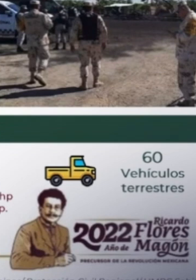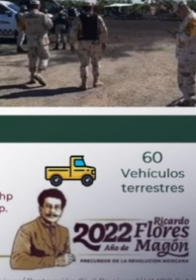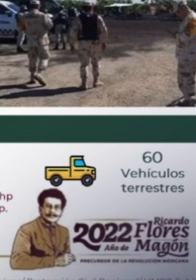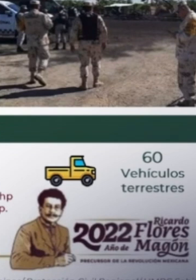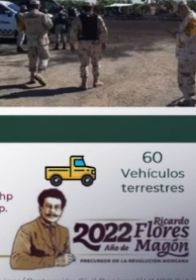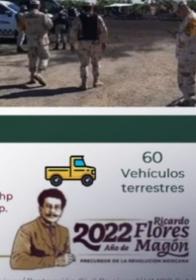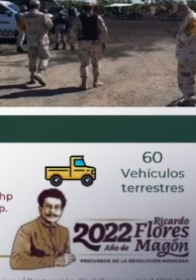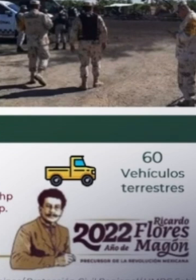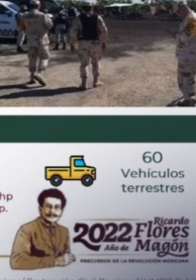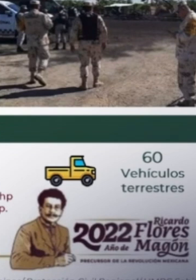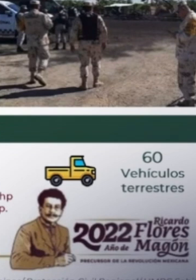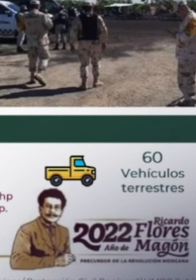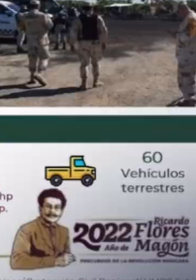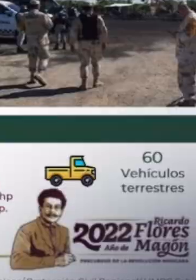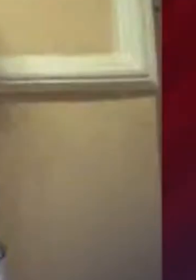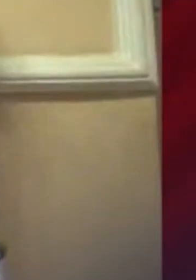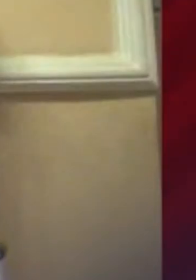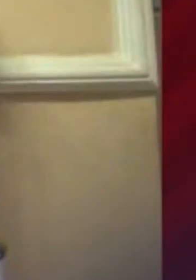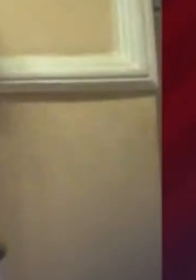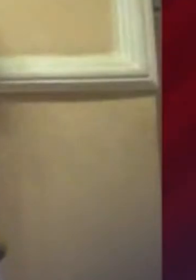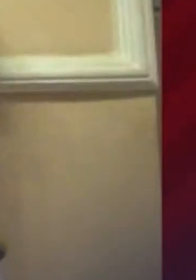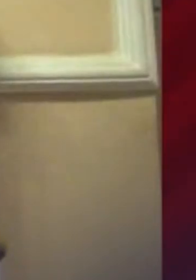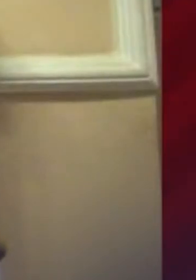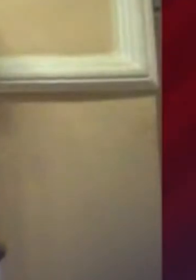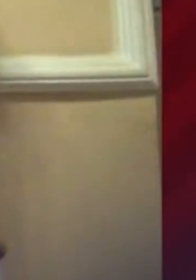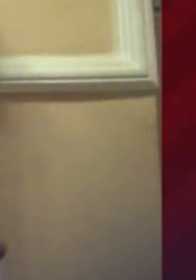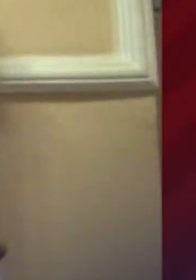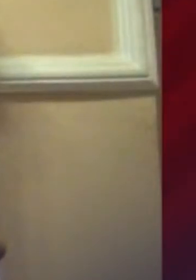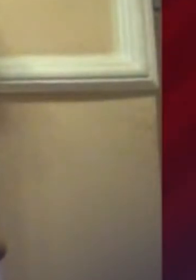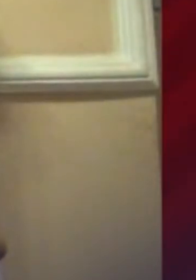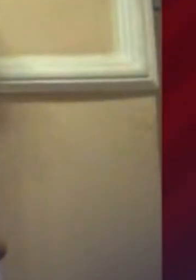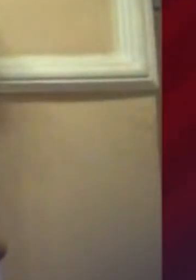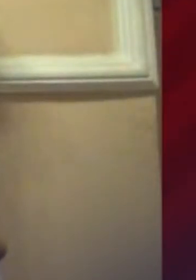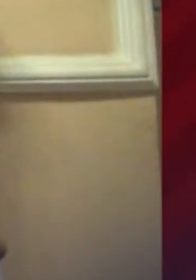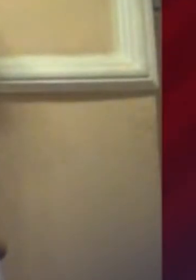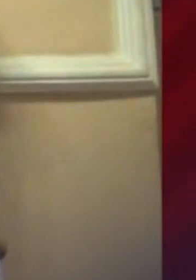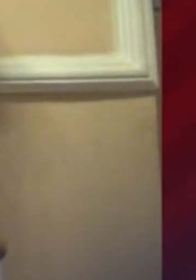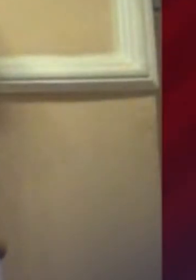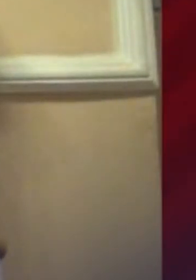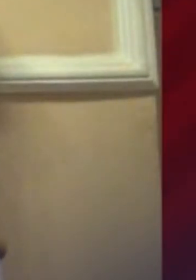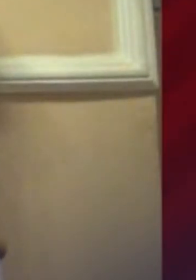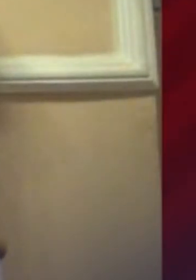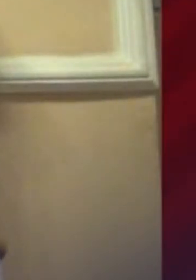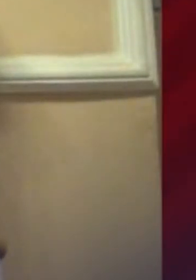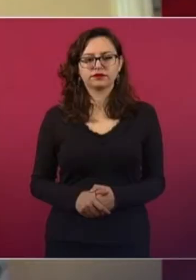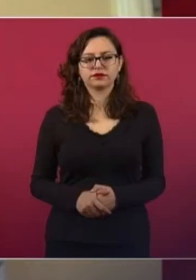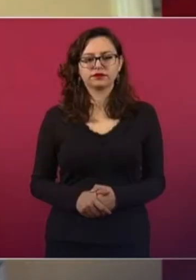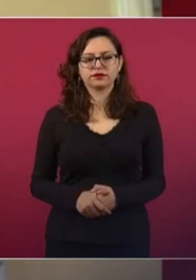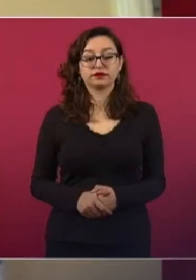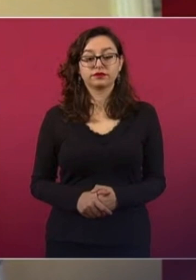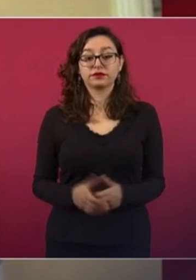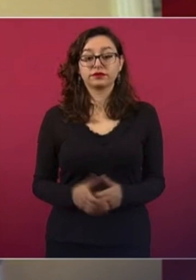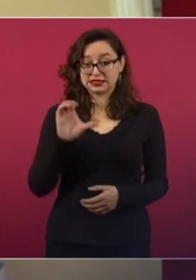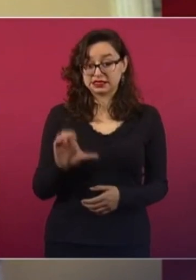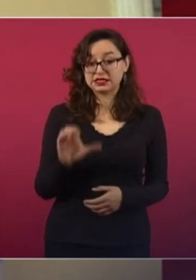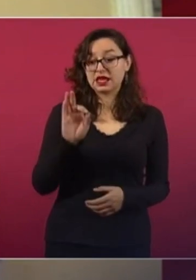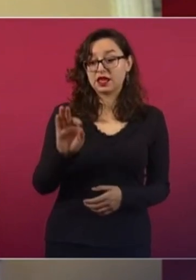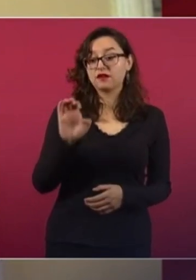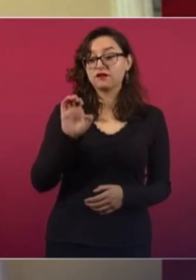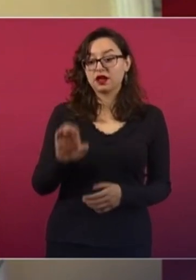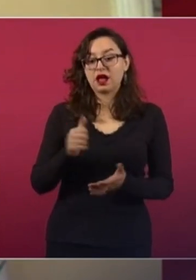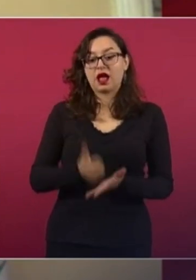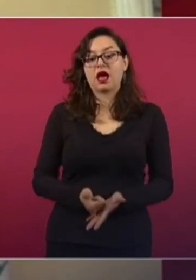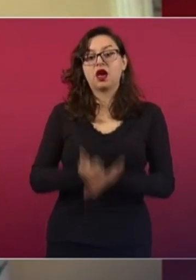instalado plantas de luz en puntos estratégicos para poder llegar a las